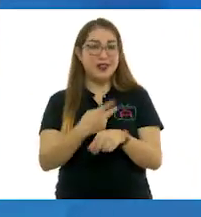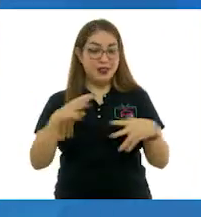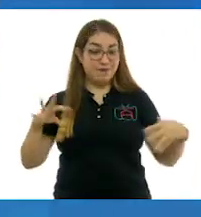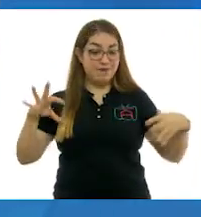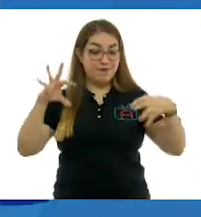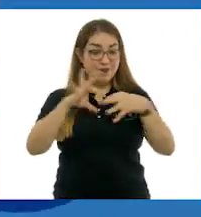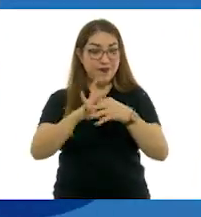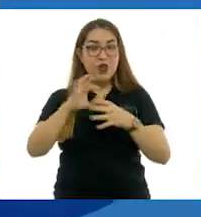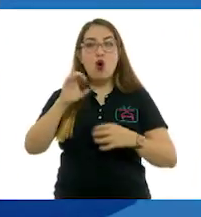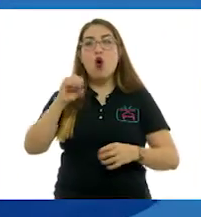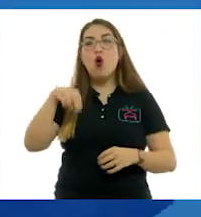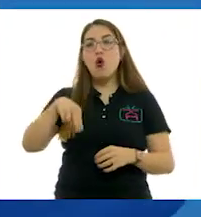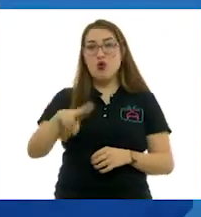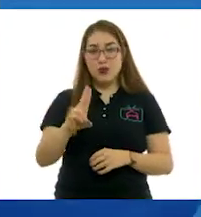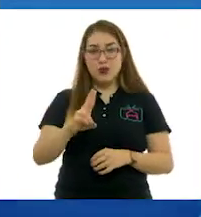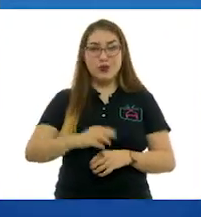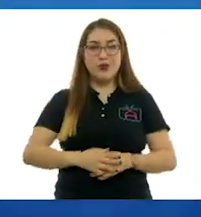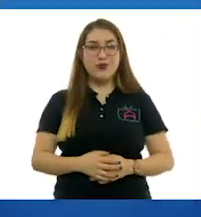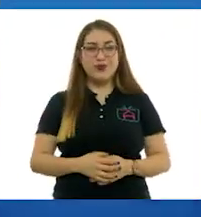Naciones Unidas.